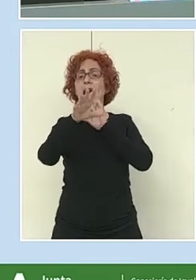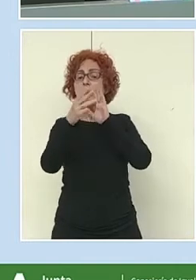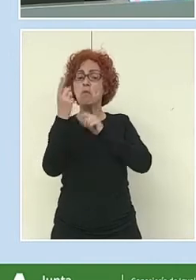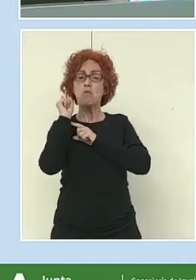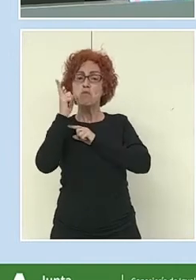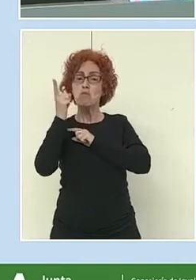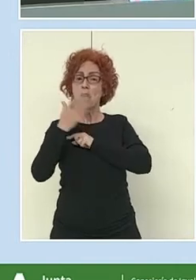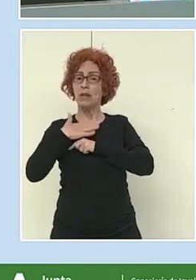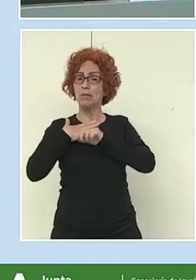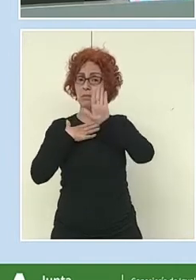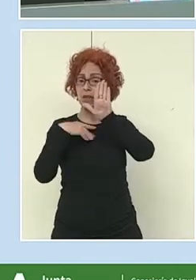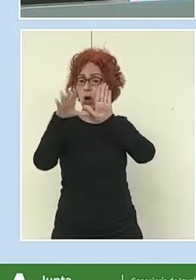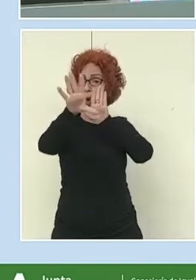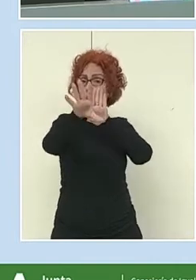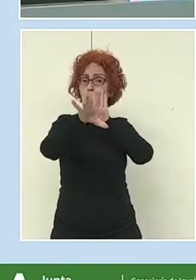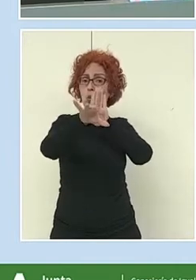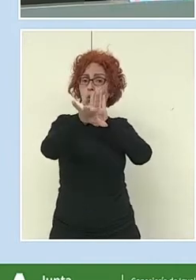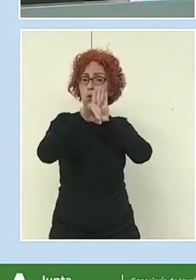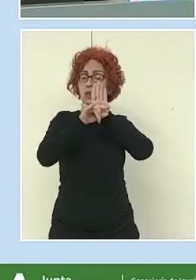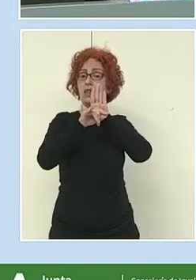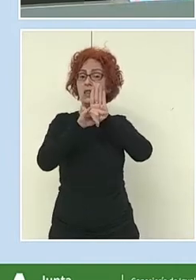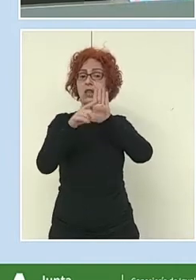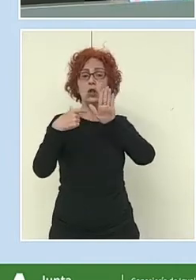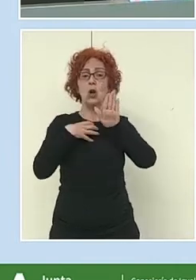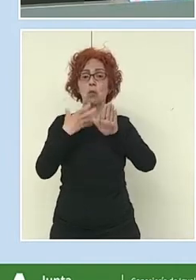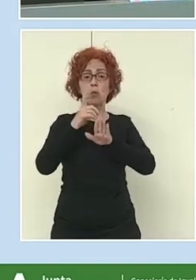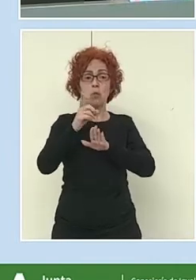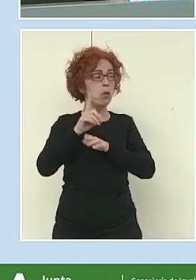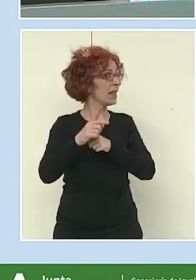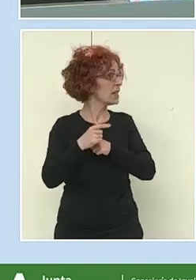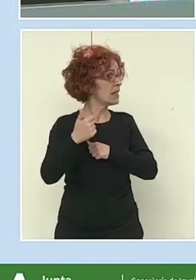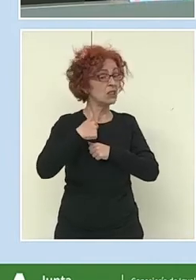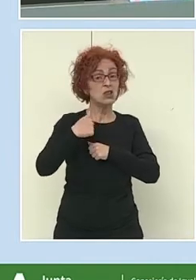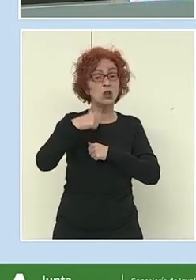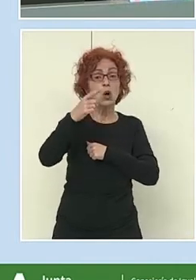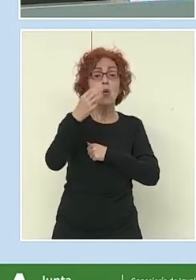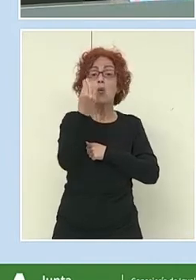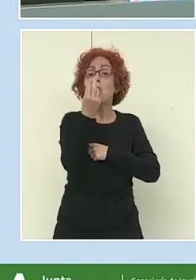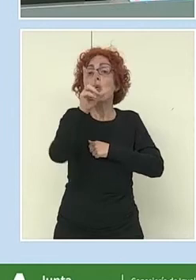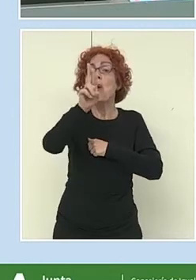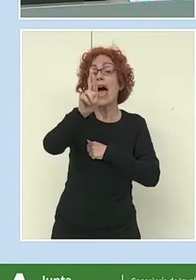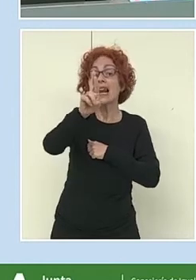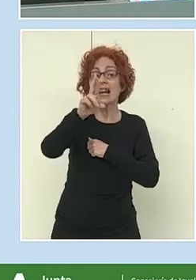Bueno, da igual, de todas maneras, el código es el 2641, por el QR.